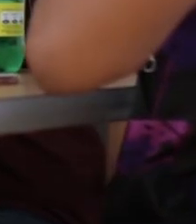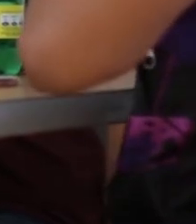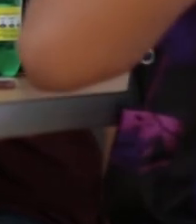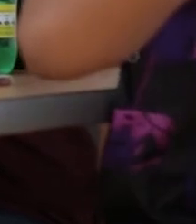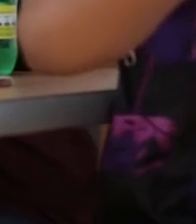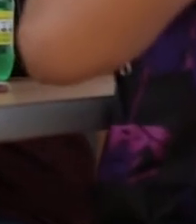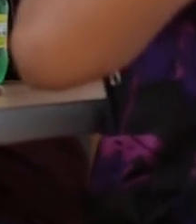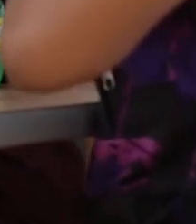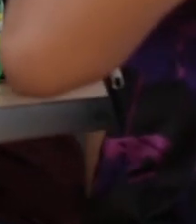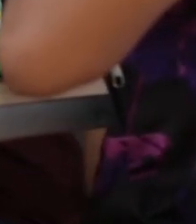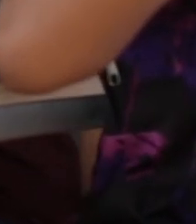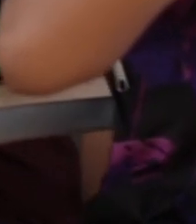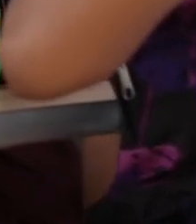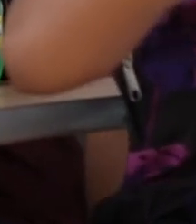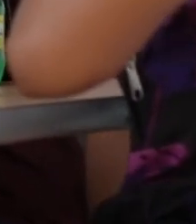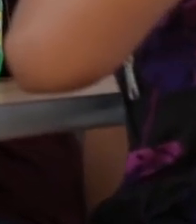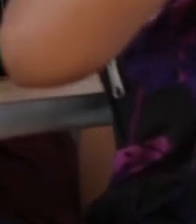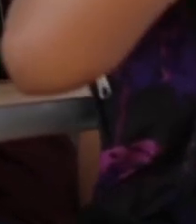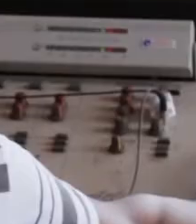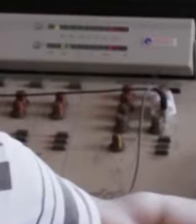fuimos a Upala,